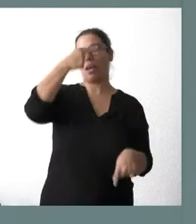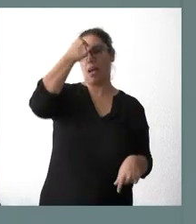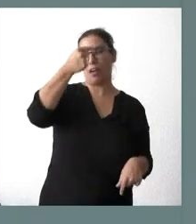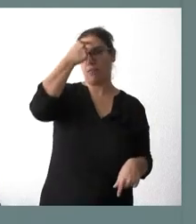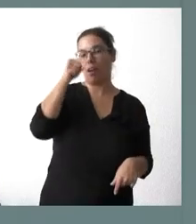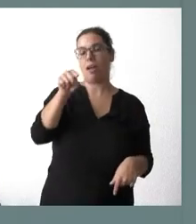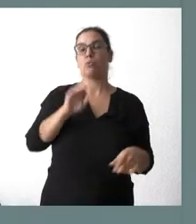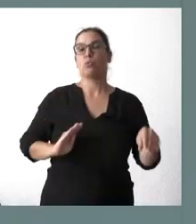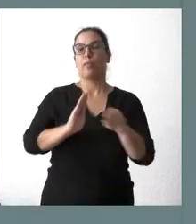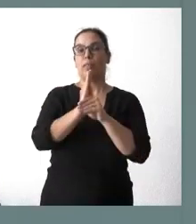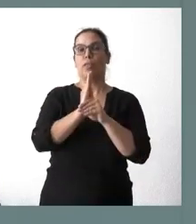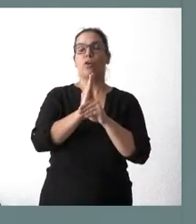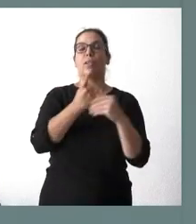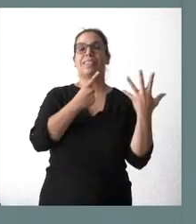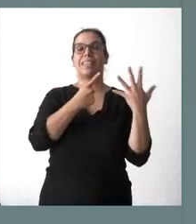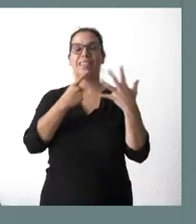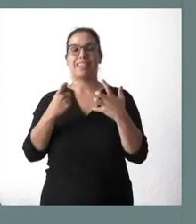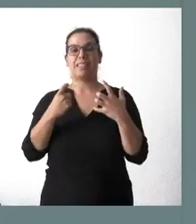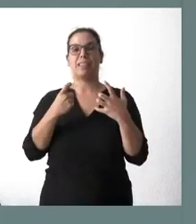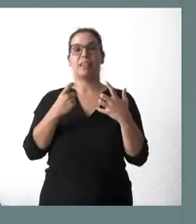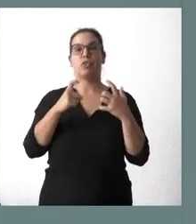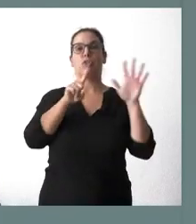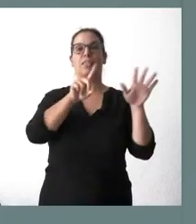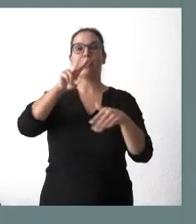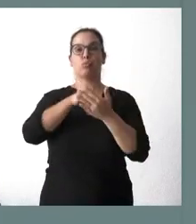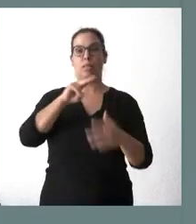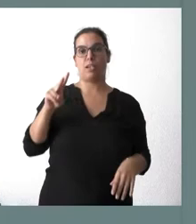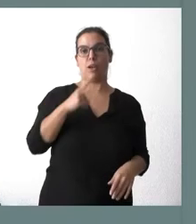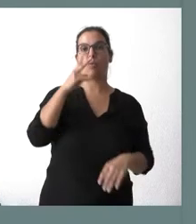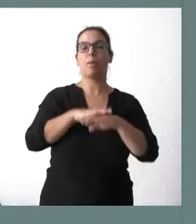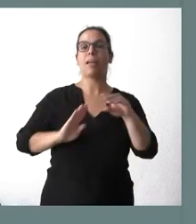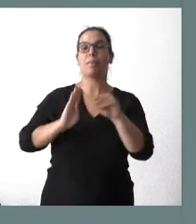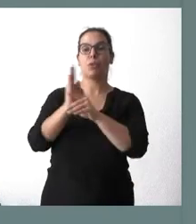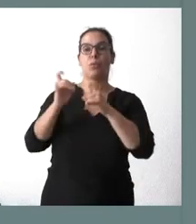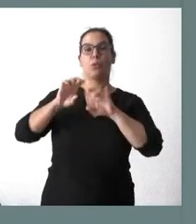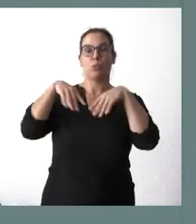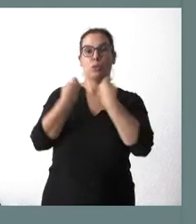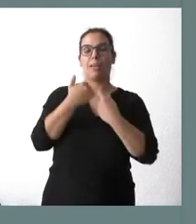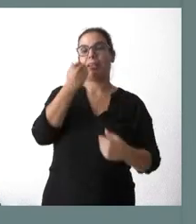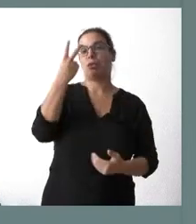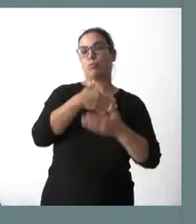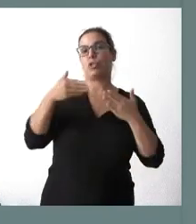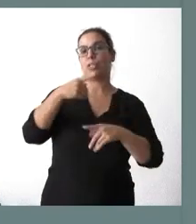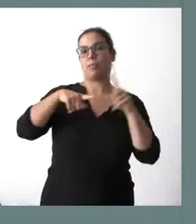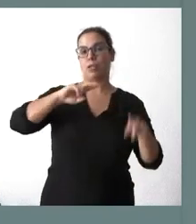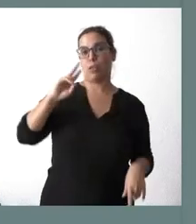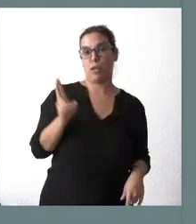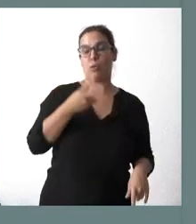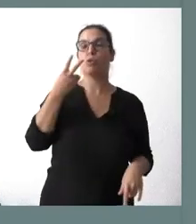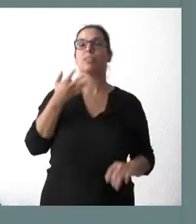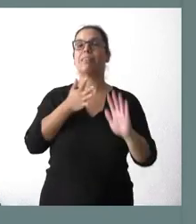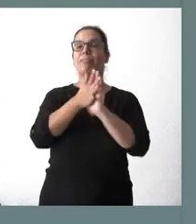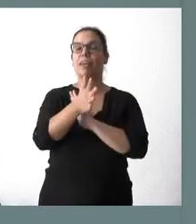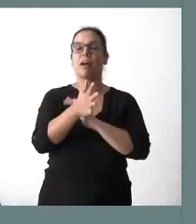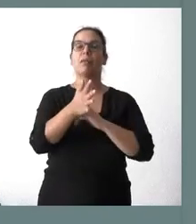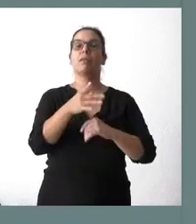una subvención de seiscientos sesenta y dos mil euros, para una inversión total de casi dos millones y medio de euros. Se trata de